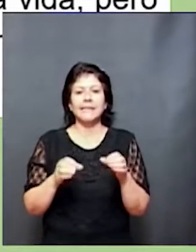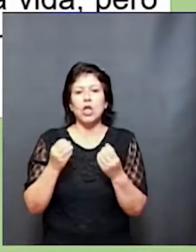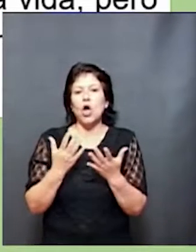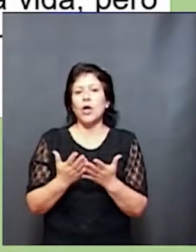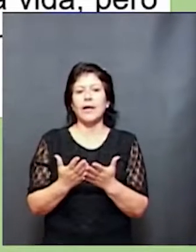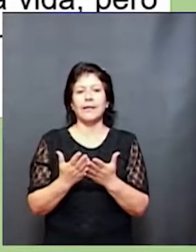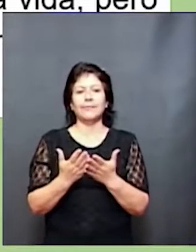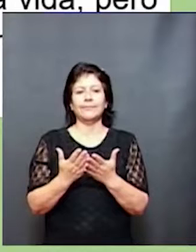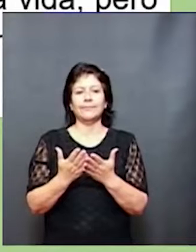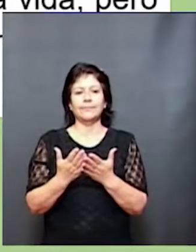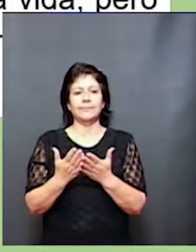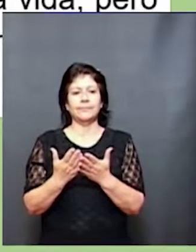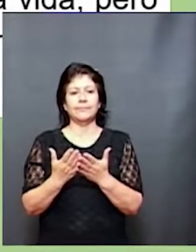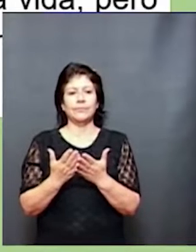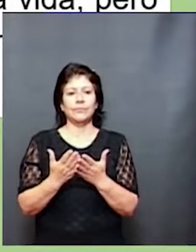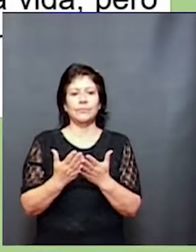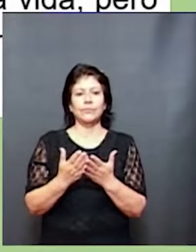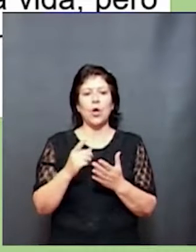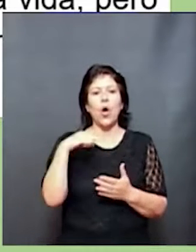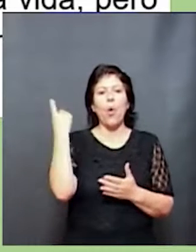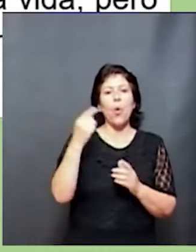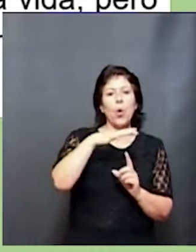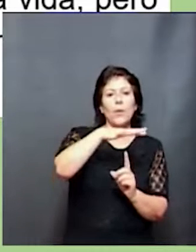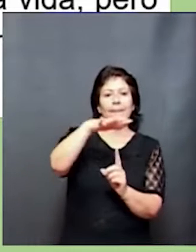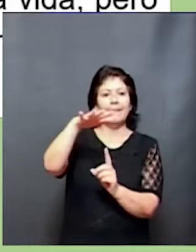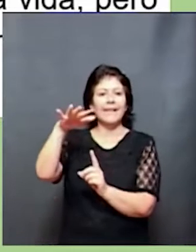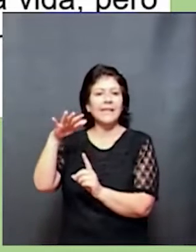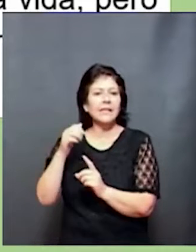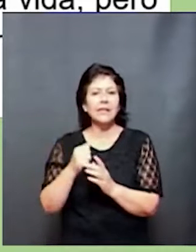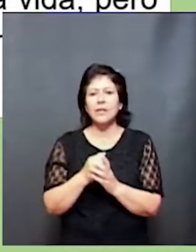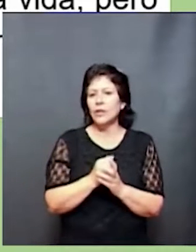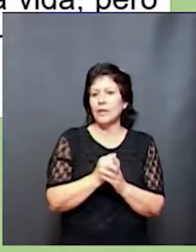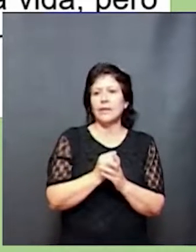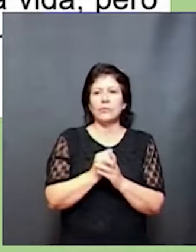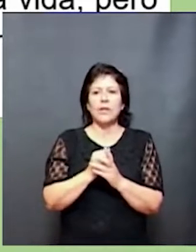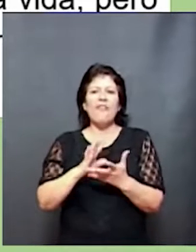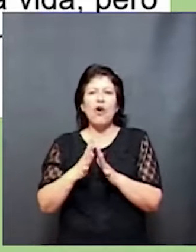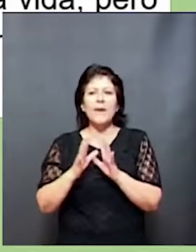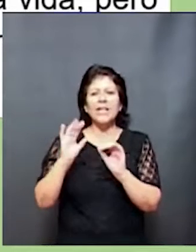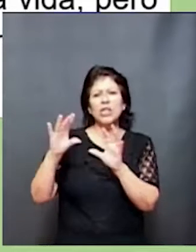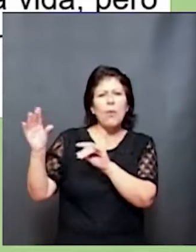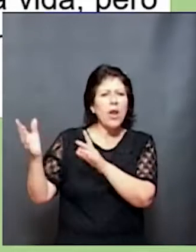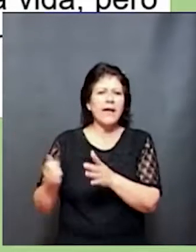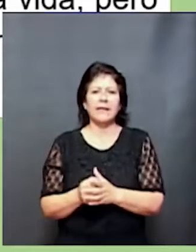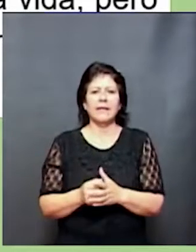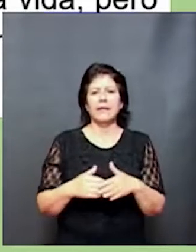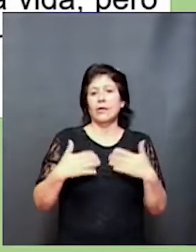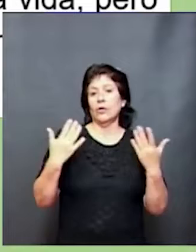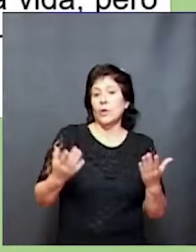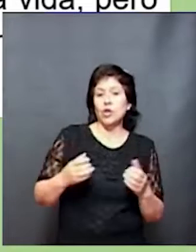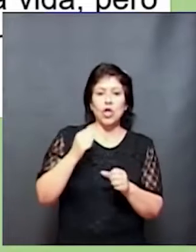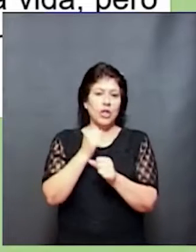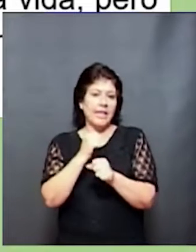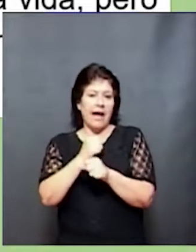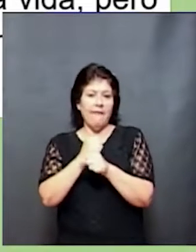un contexto suficientemente estimulante, que quiere decir que nuestras funciones cognitivas